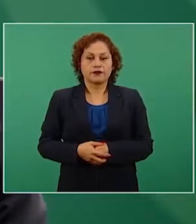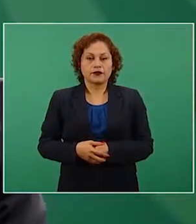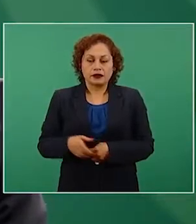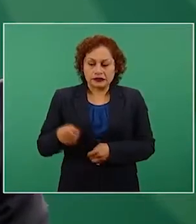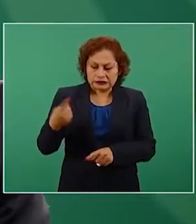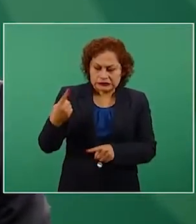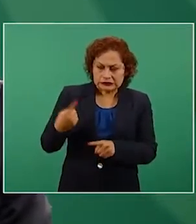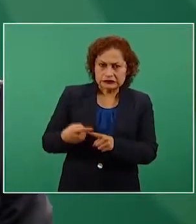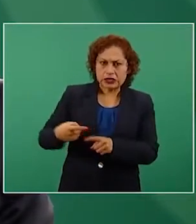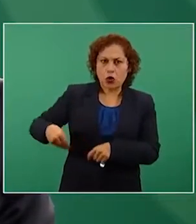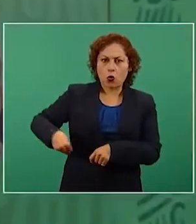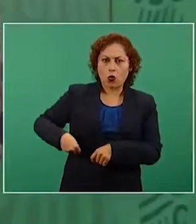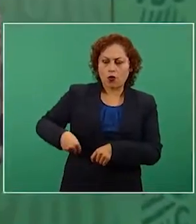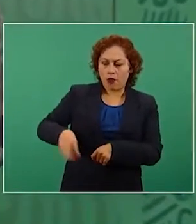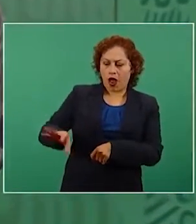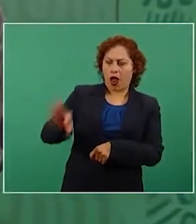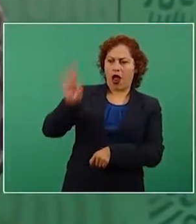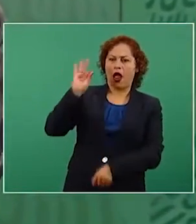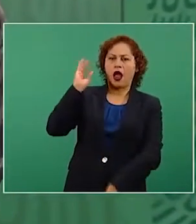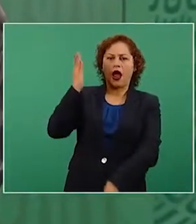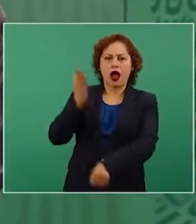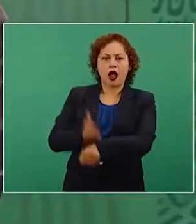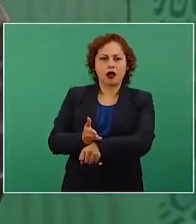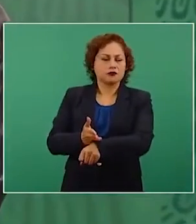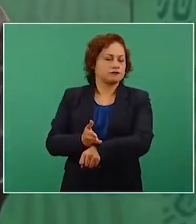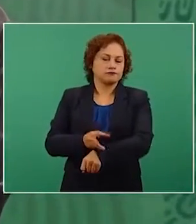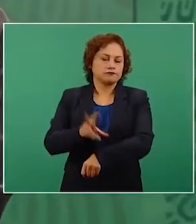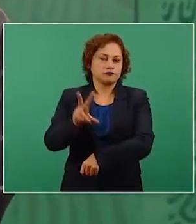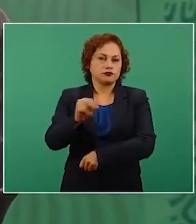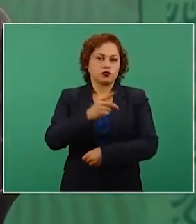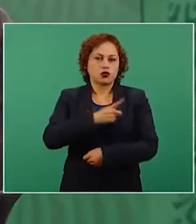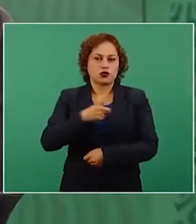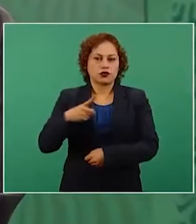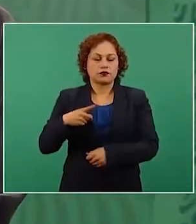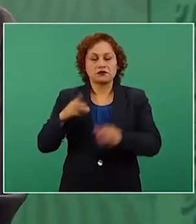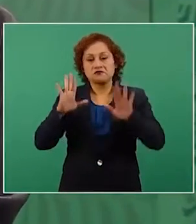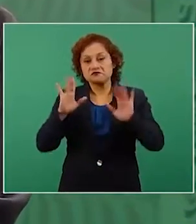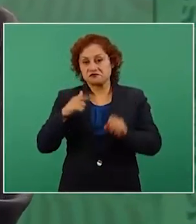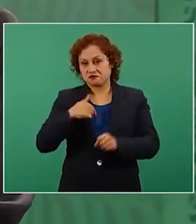que el castigo en este caso es la condena pública